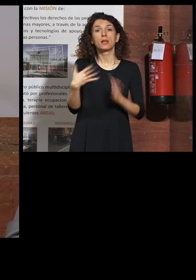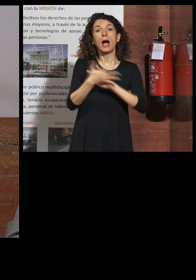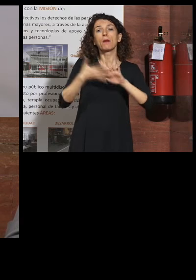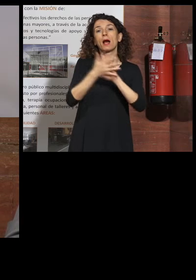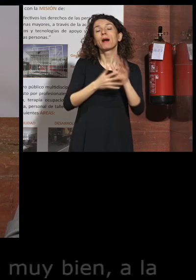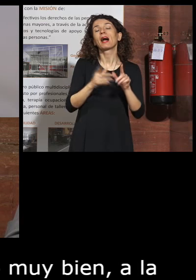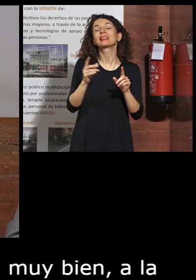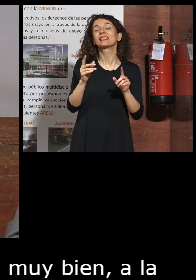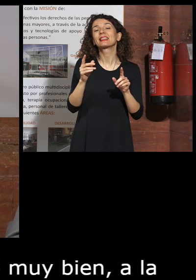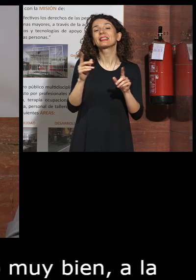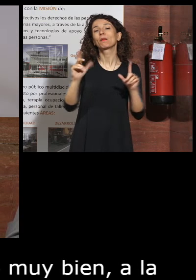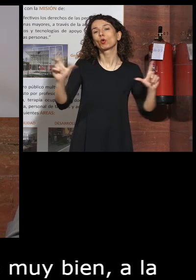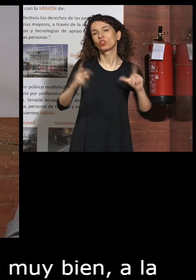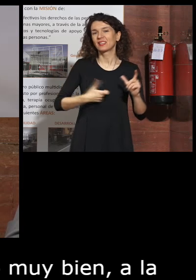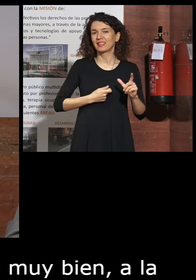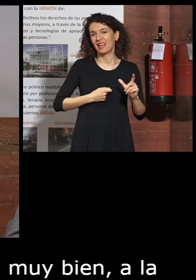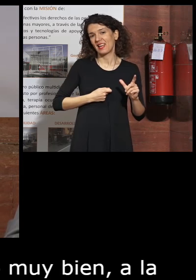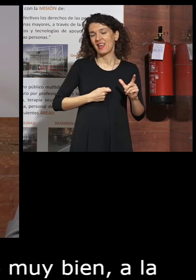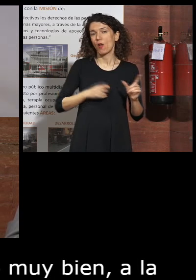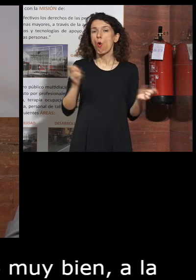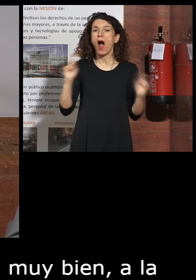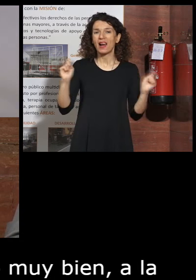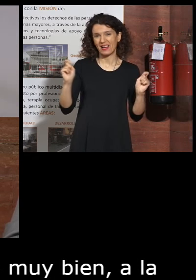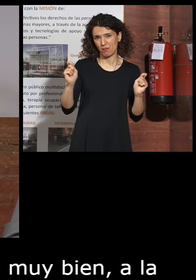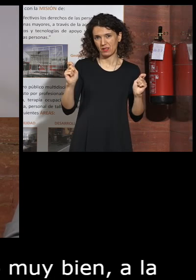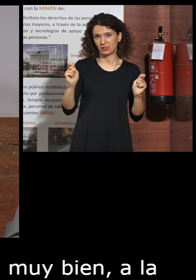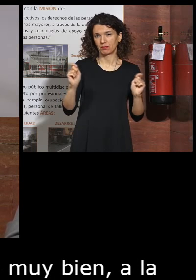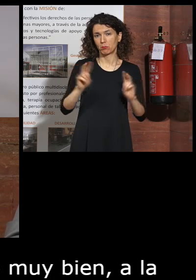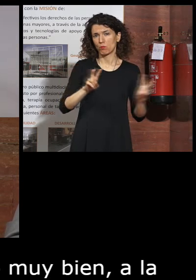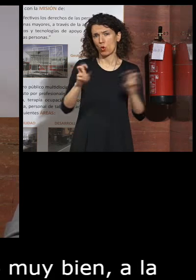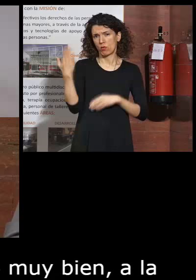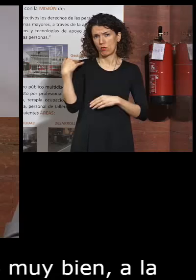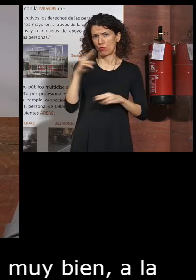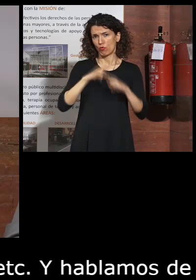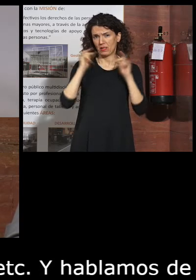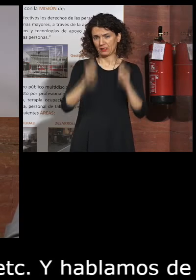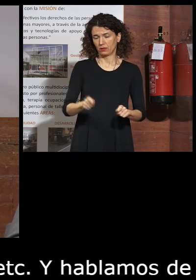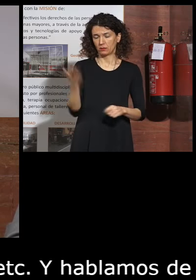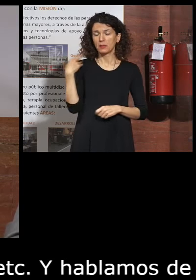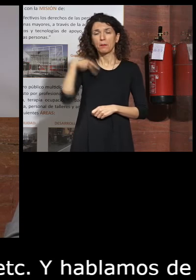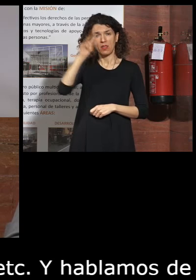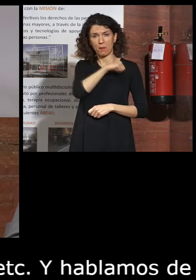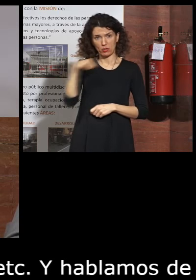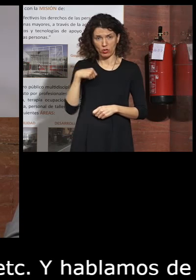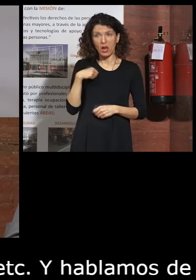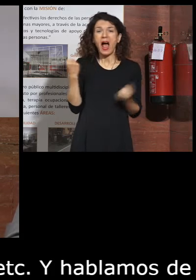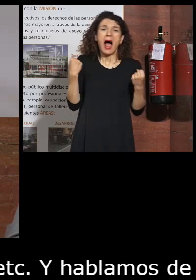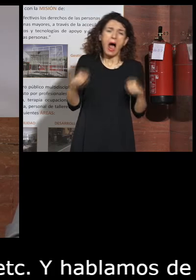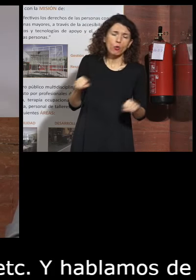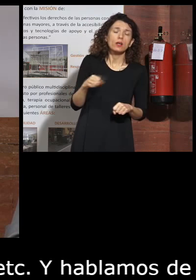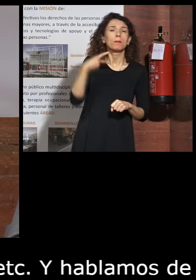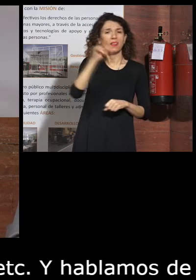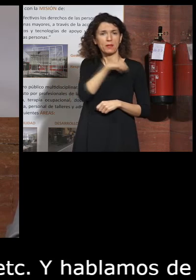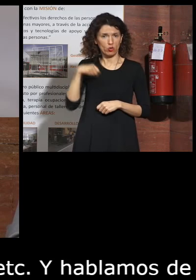telealarma lo llamábamos telealarma inicialmente por hoy voy a contar mi experiencia personal aunque esa fue una experiencia